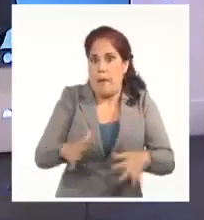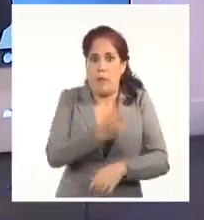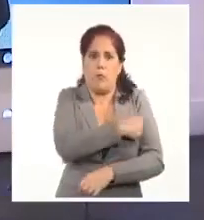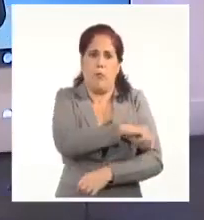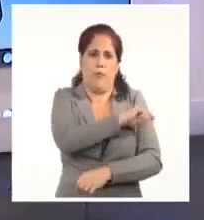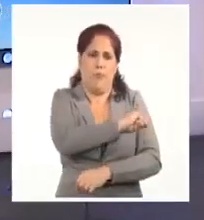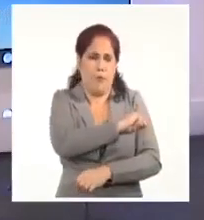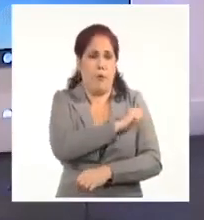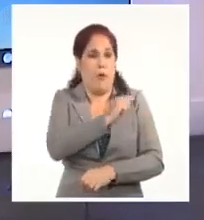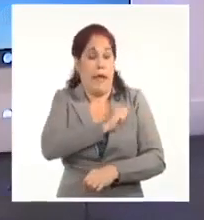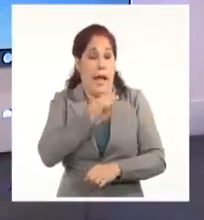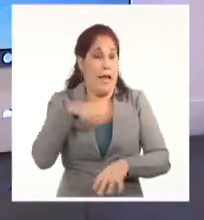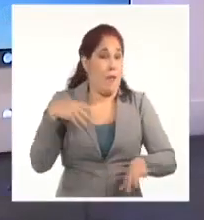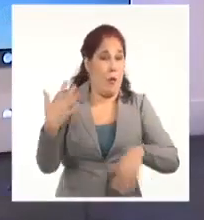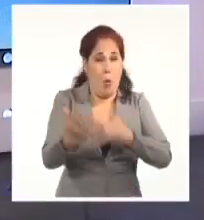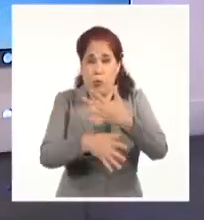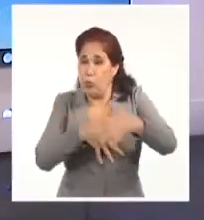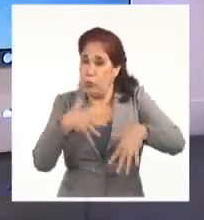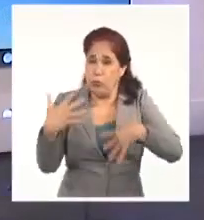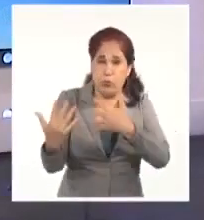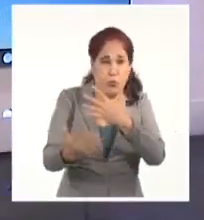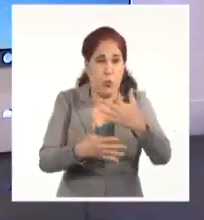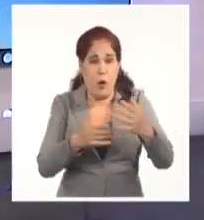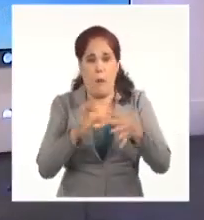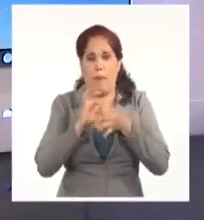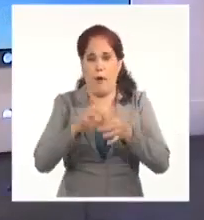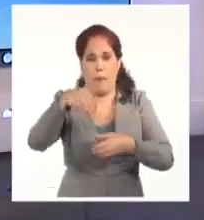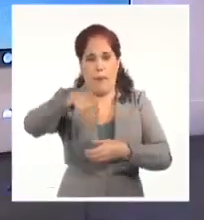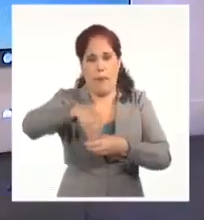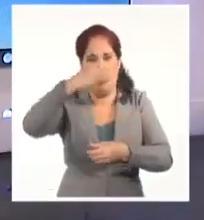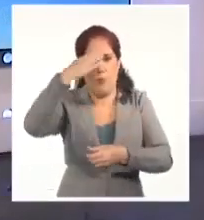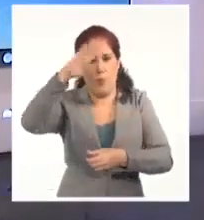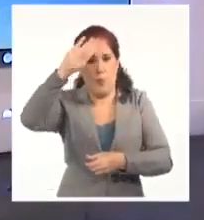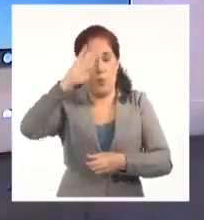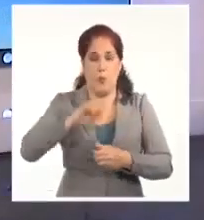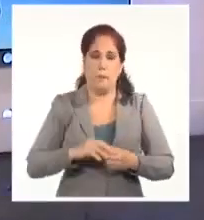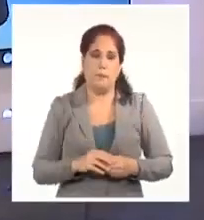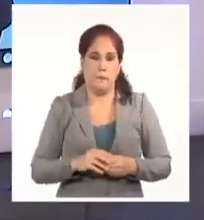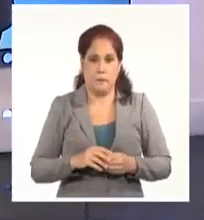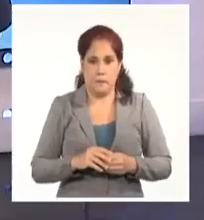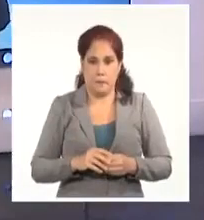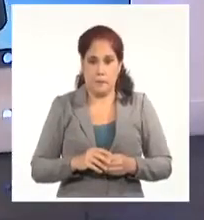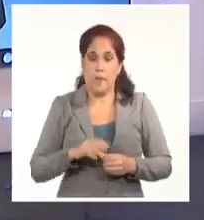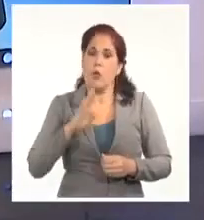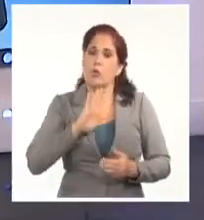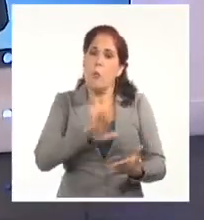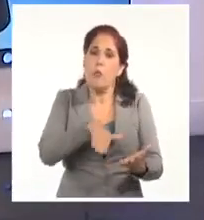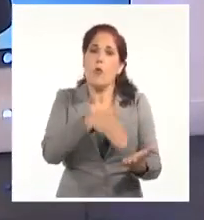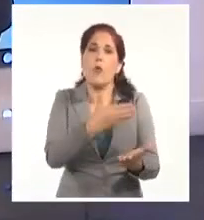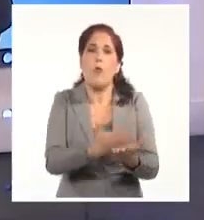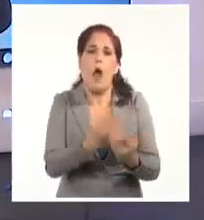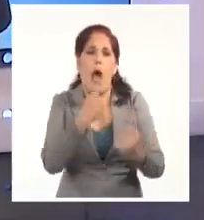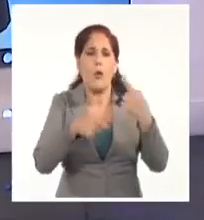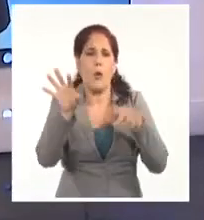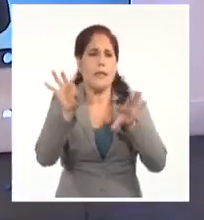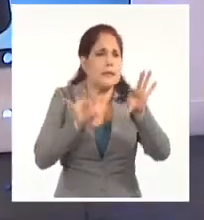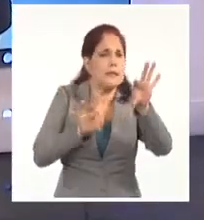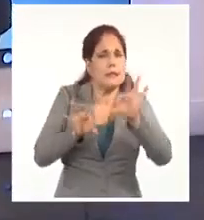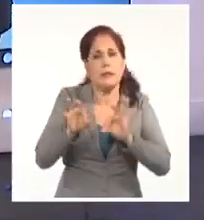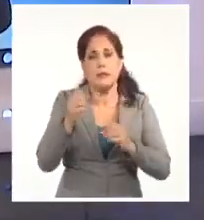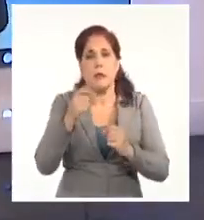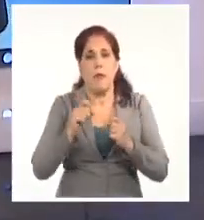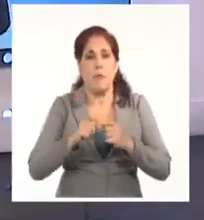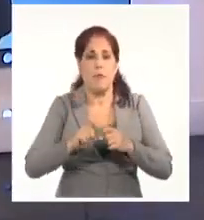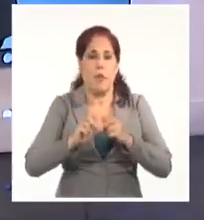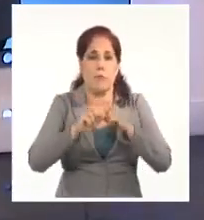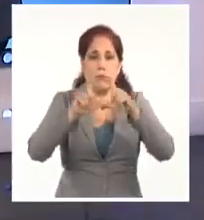imagen de que hay un levantamiento general del pueblo cubano contra nuestro gobierno. Les proponemos tomar solo algunos de los ejemplos que circulan en las